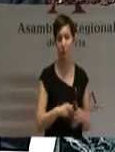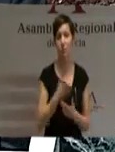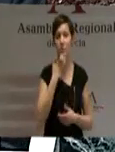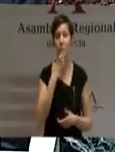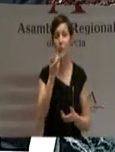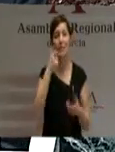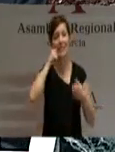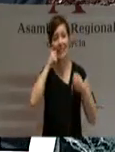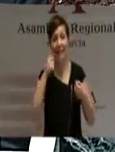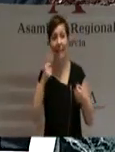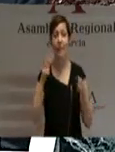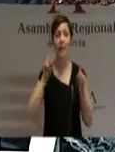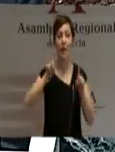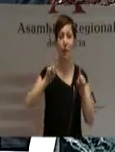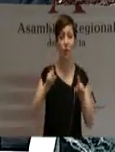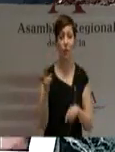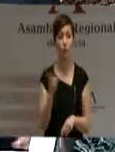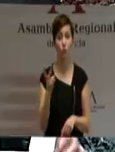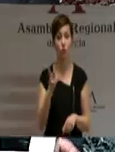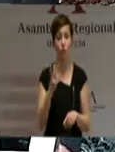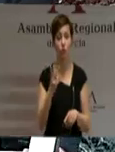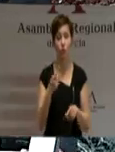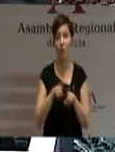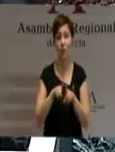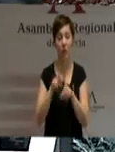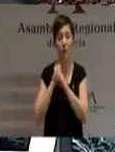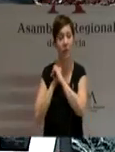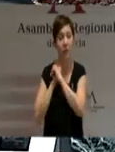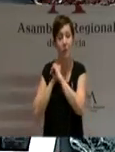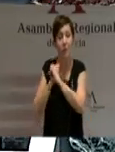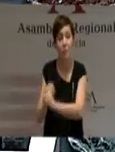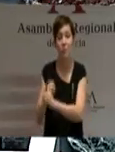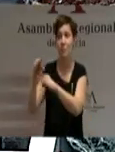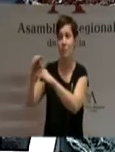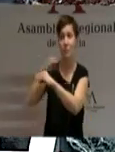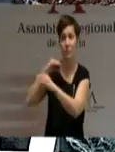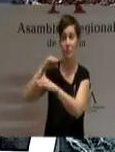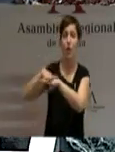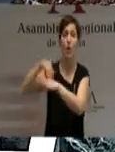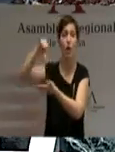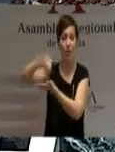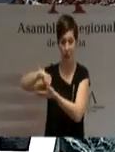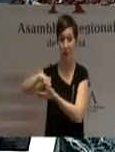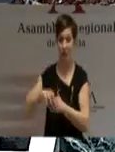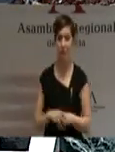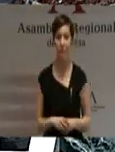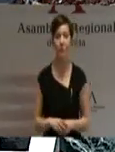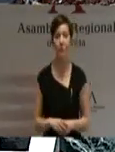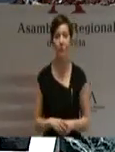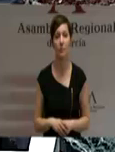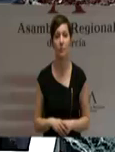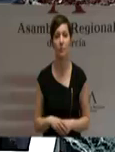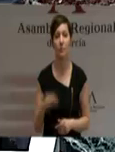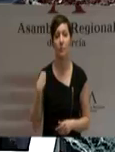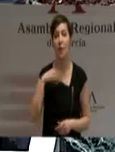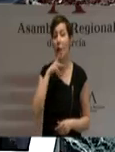sanidad y la educación, dependen exclusivamente de las aportaciones del Estado. El reparto hasta ahora, sometido a un